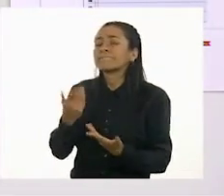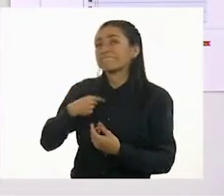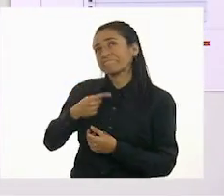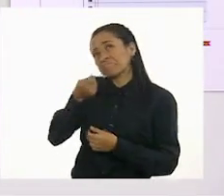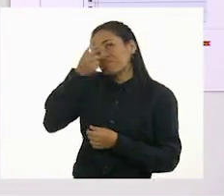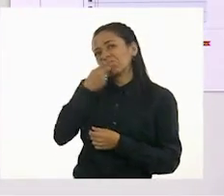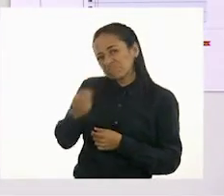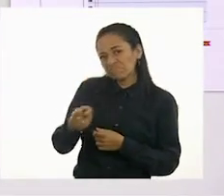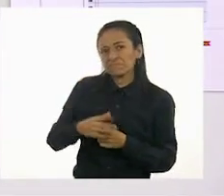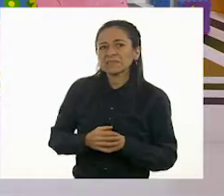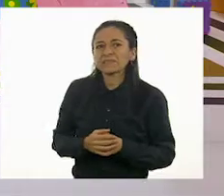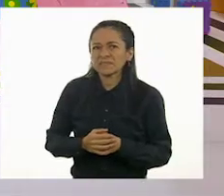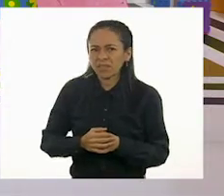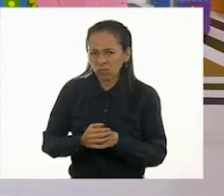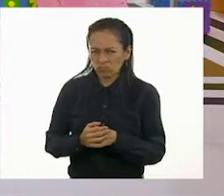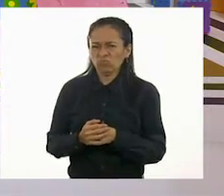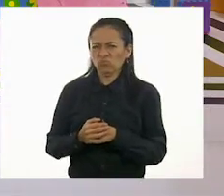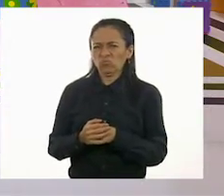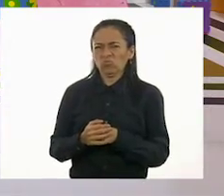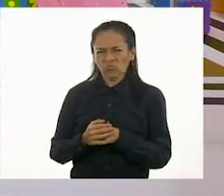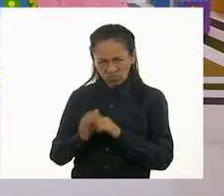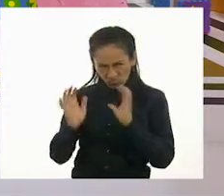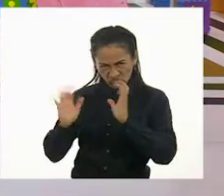¿Las gallinas necesitan un baño?